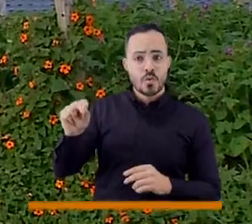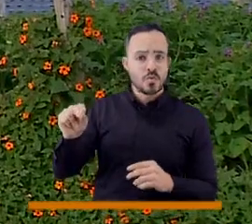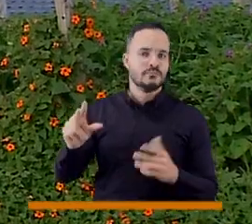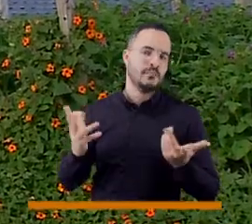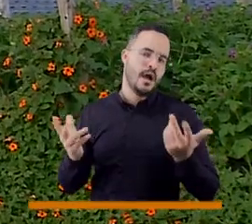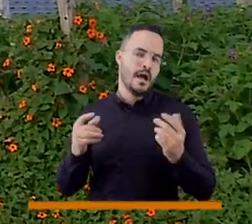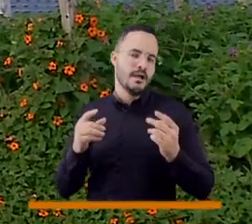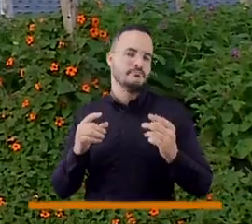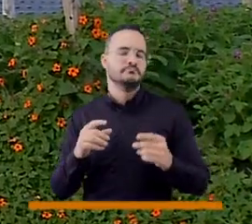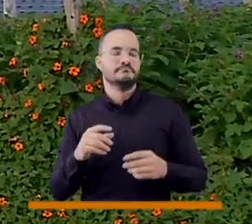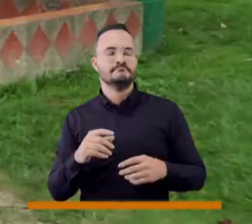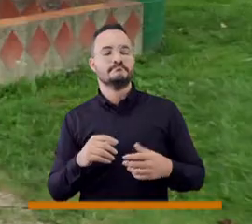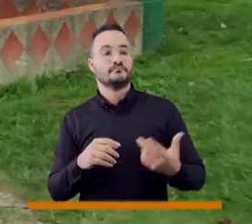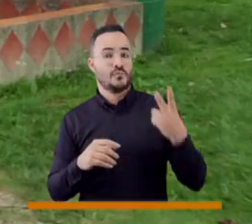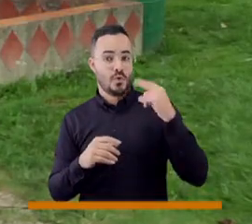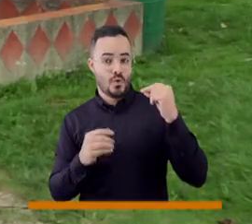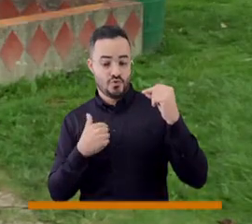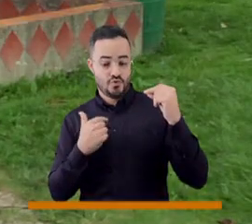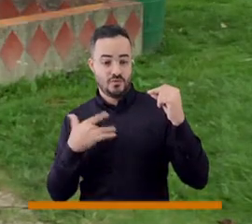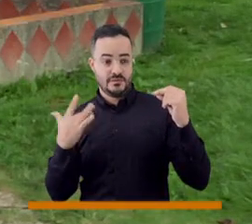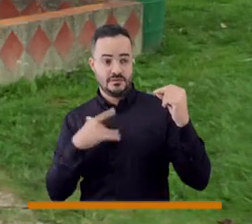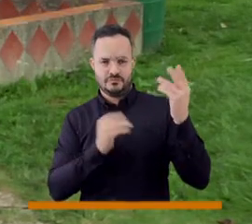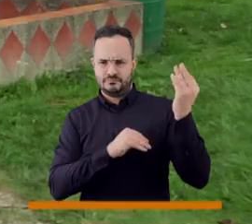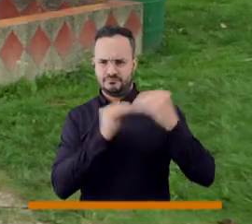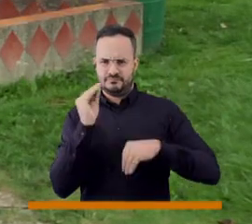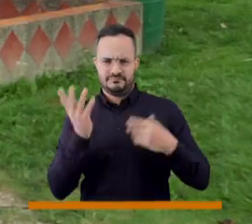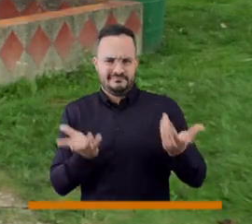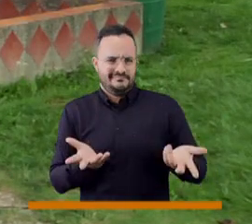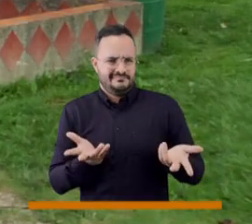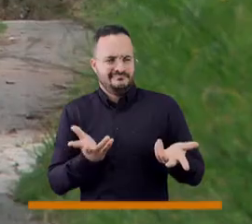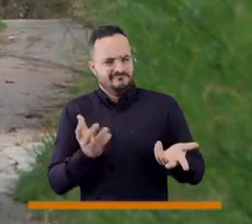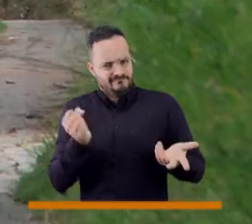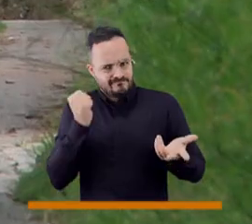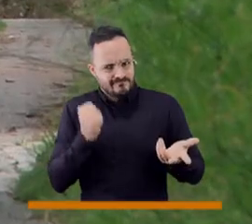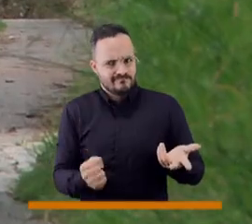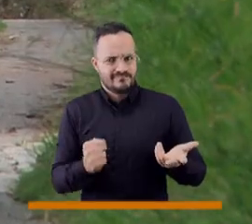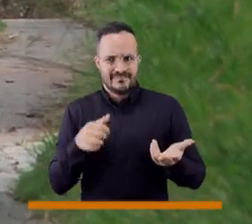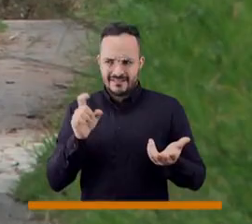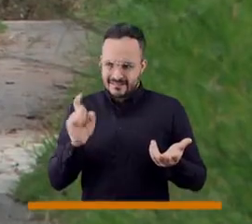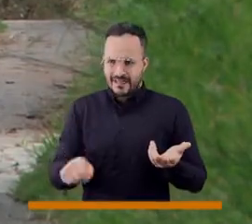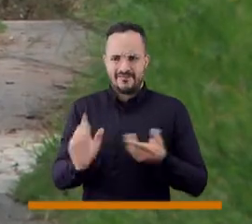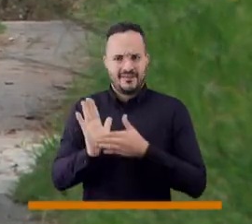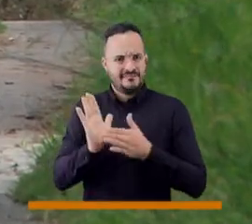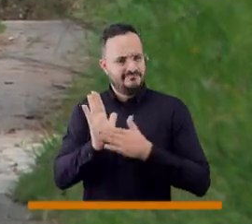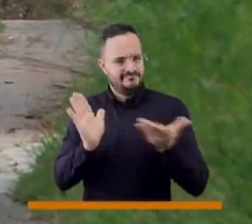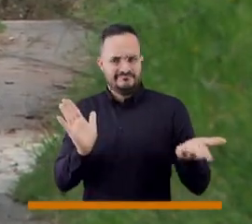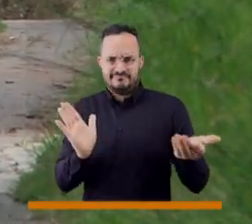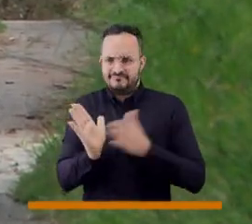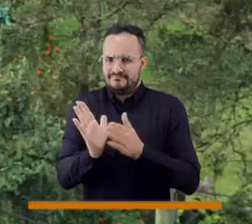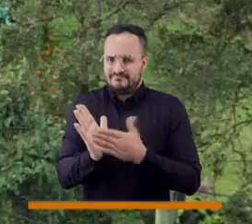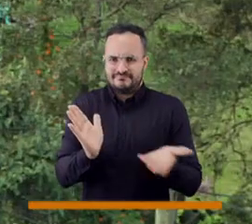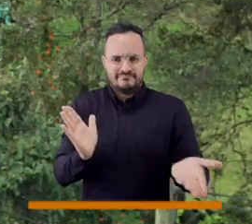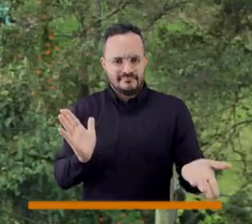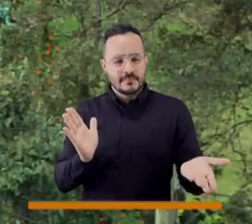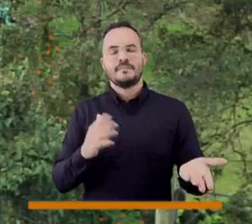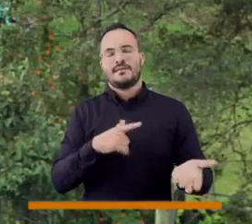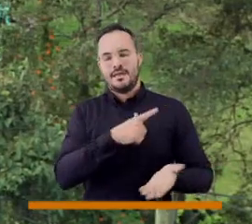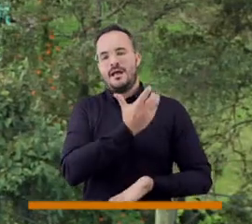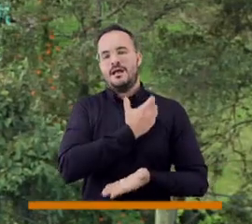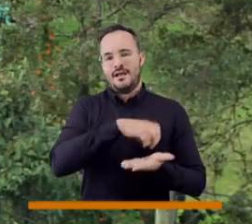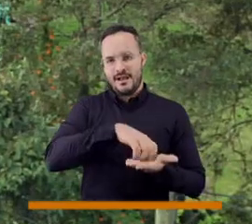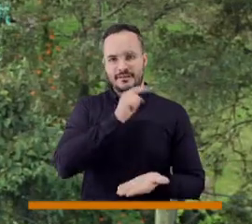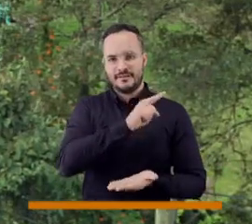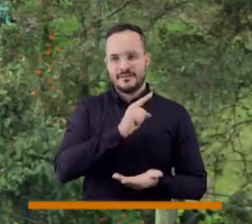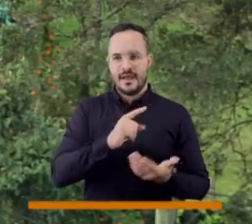contestado y te contestaron que no, ahí ya, si tú no estás de acuerdo, ya sí es por parte de la administración